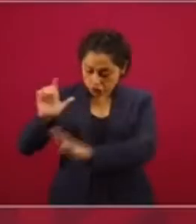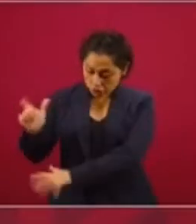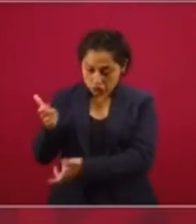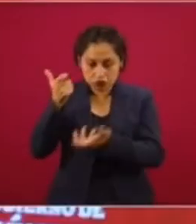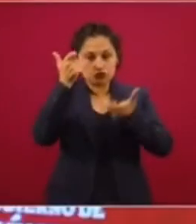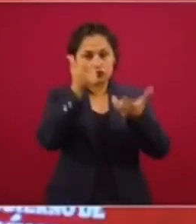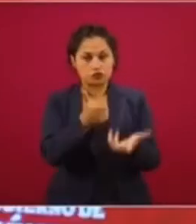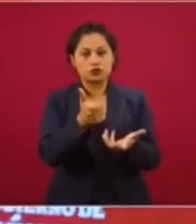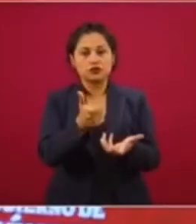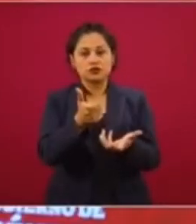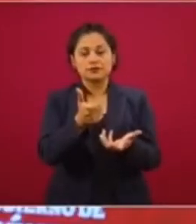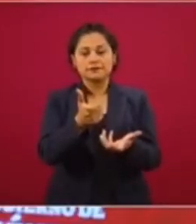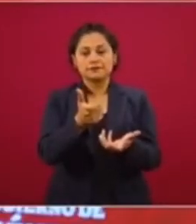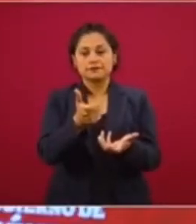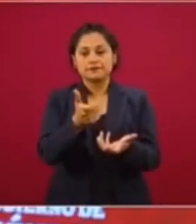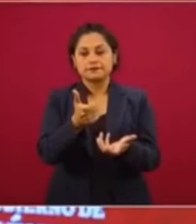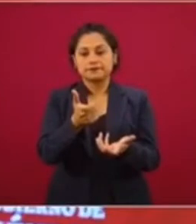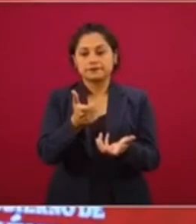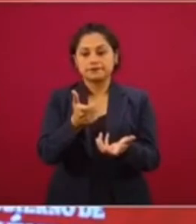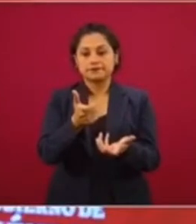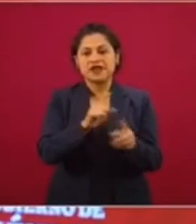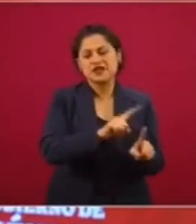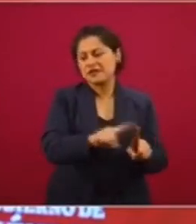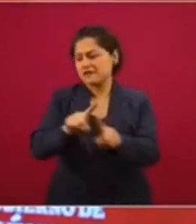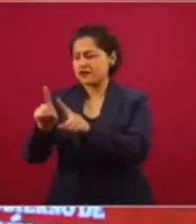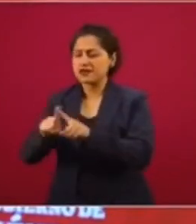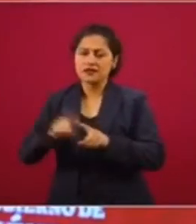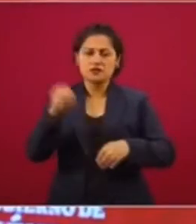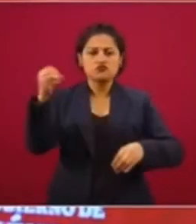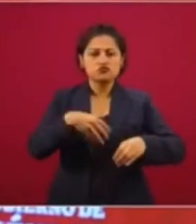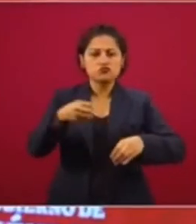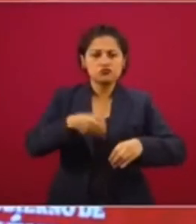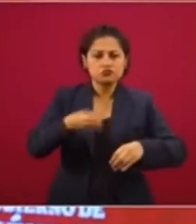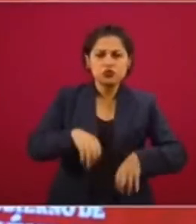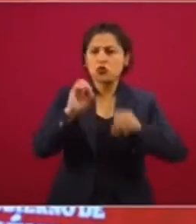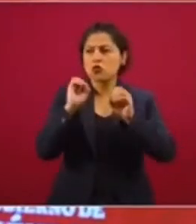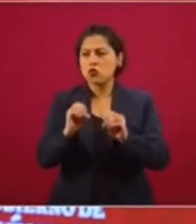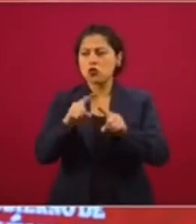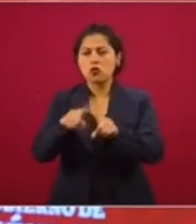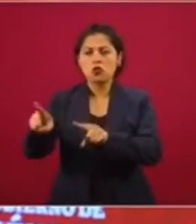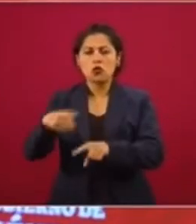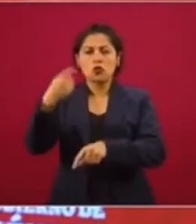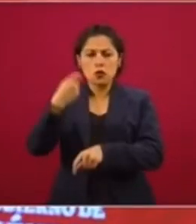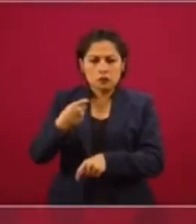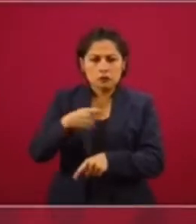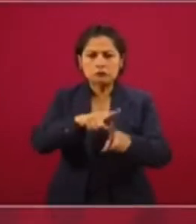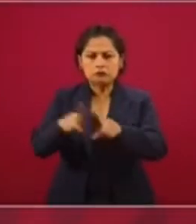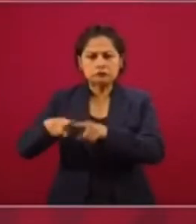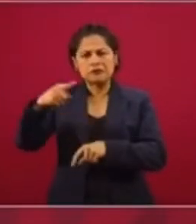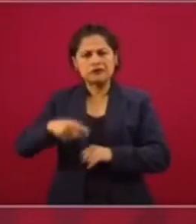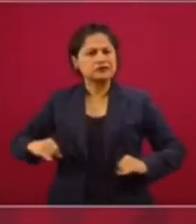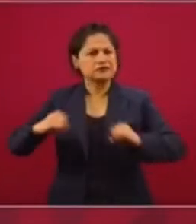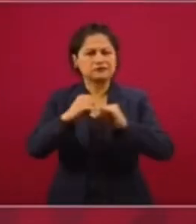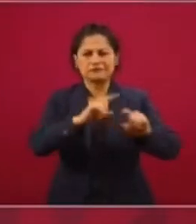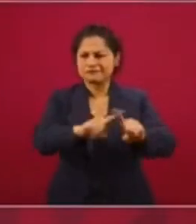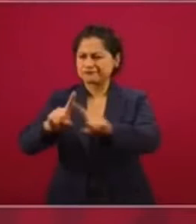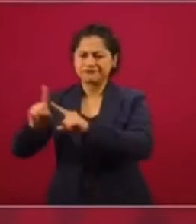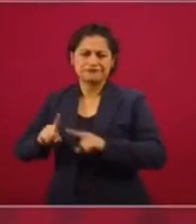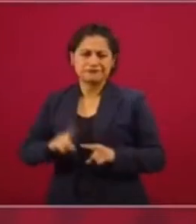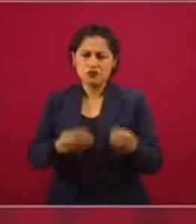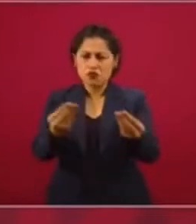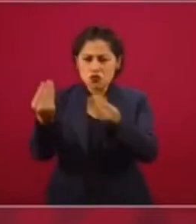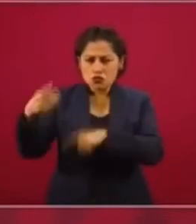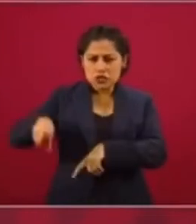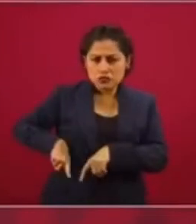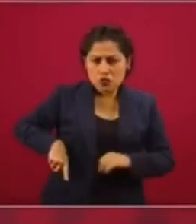que se tienen en fondos fideicomisos que se crearon al por mayor, todas las dependencias